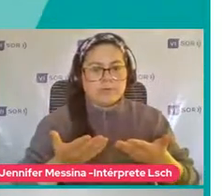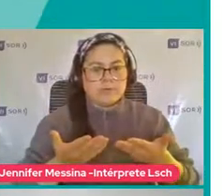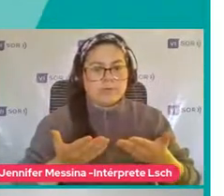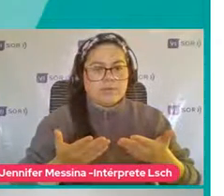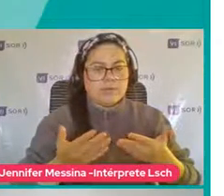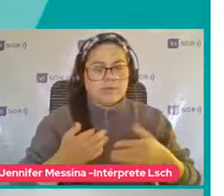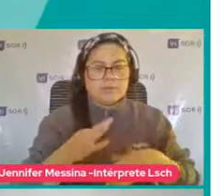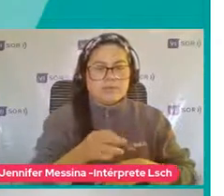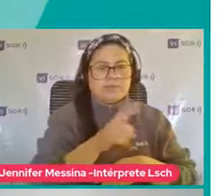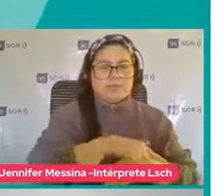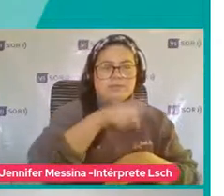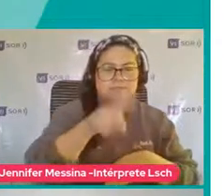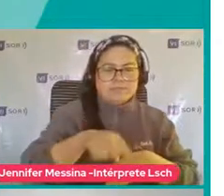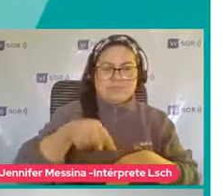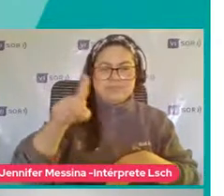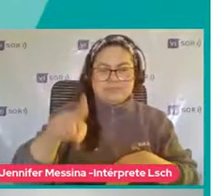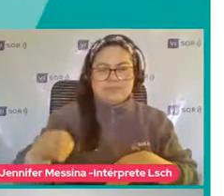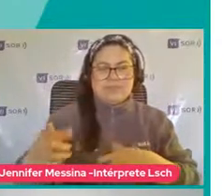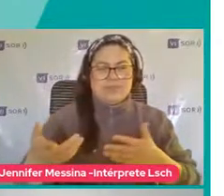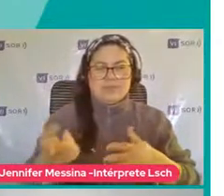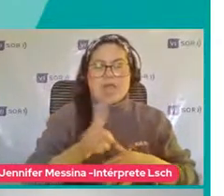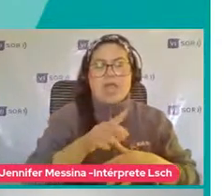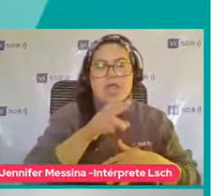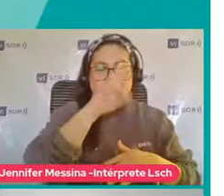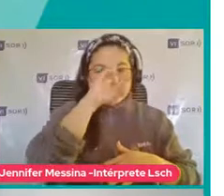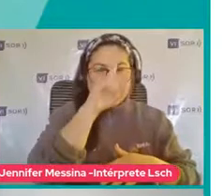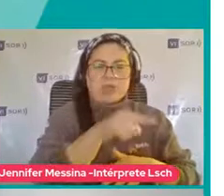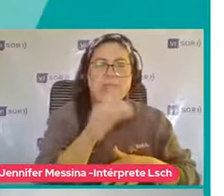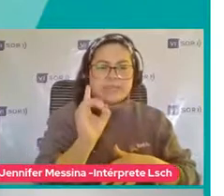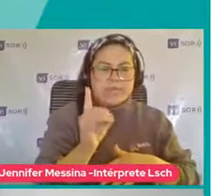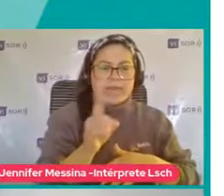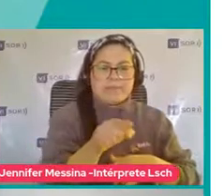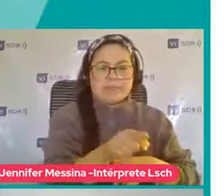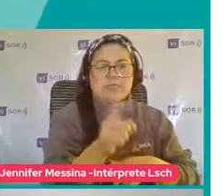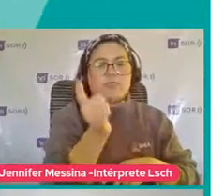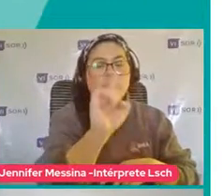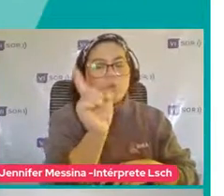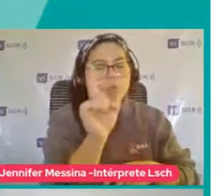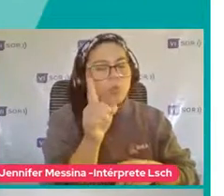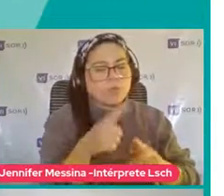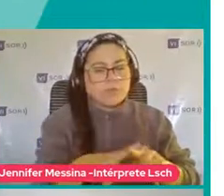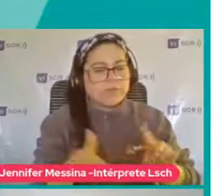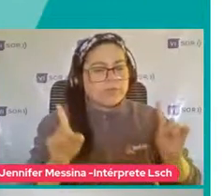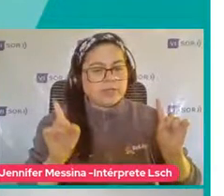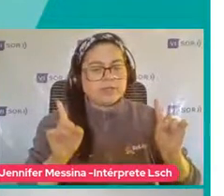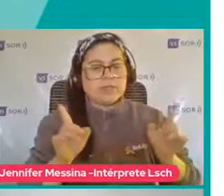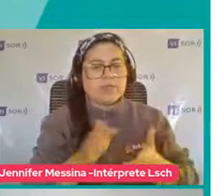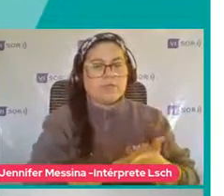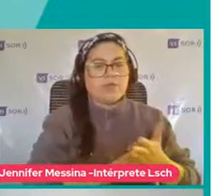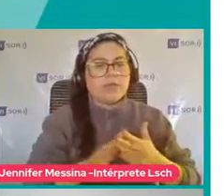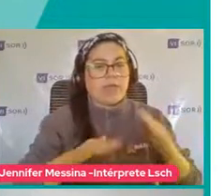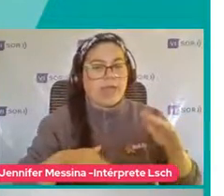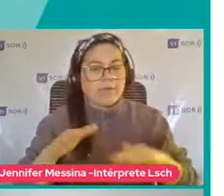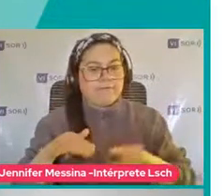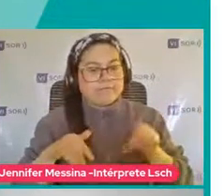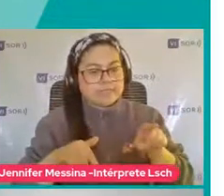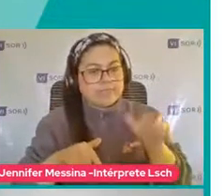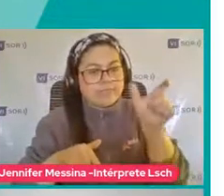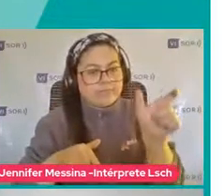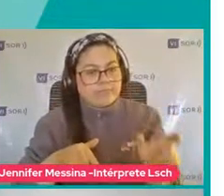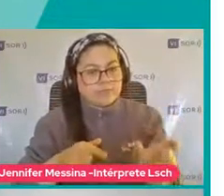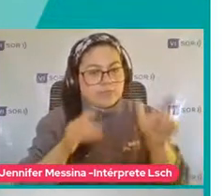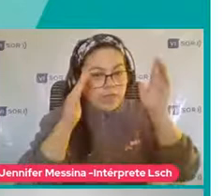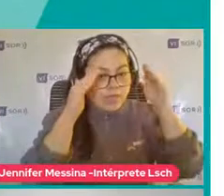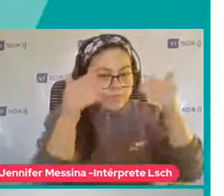dice No, no, es como No sé Es como una discapacidad Y no Tiene que ver con qué Con que hay algunas habilidades De estas personas Del